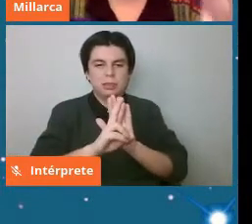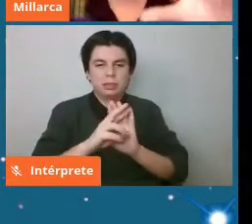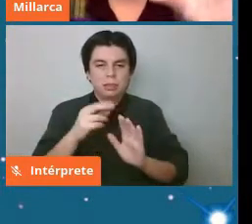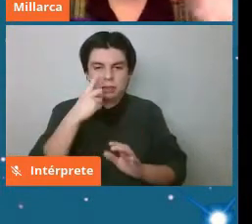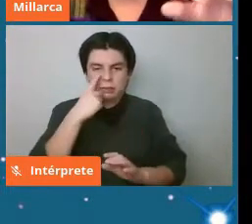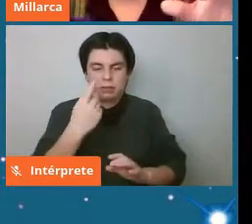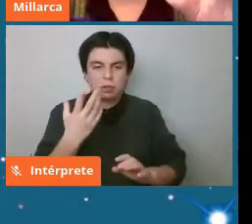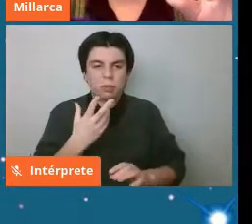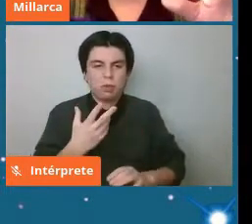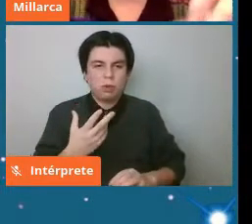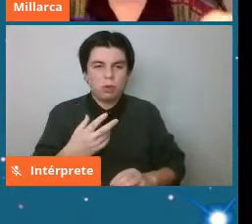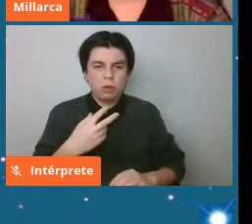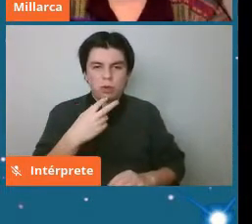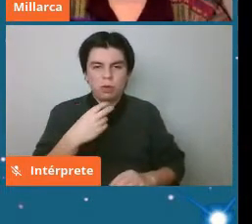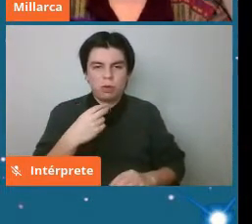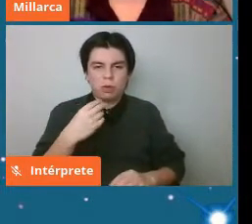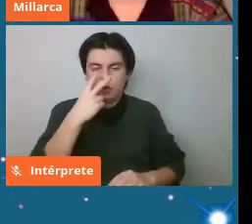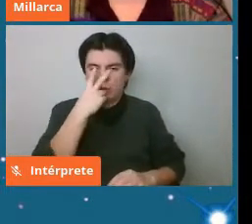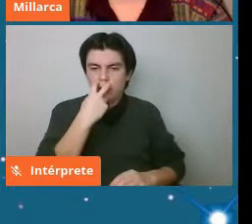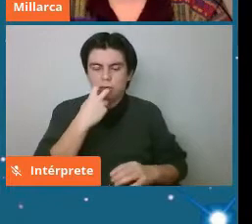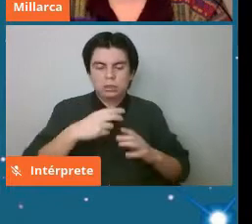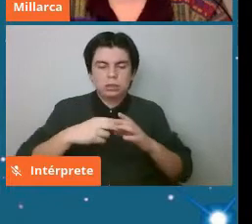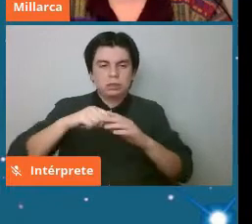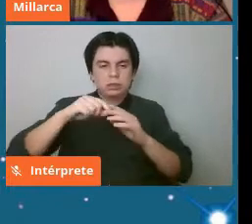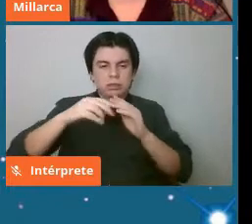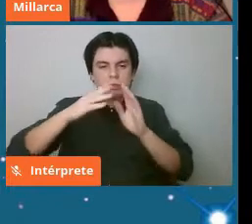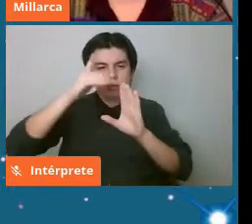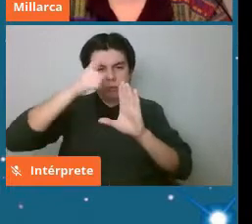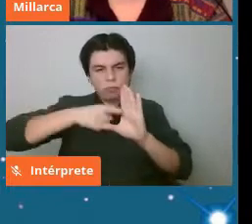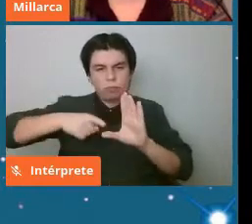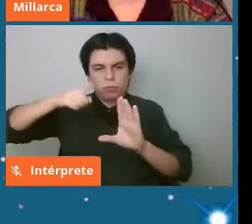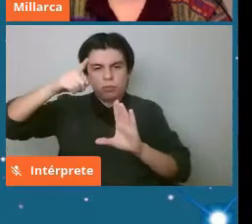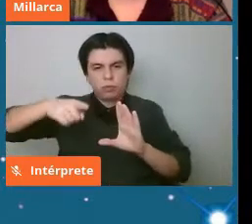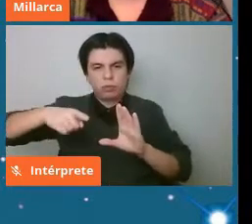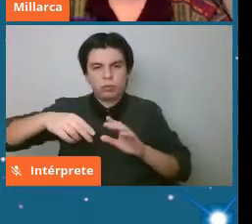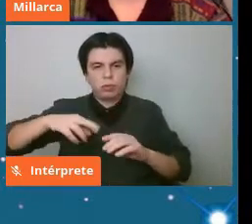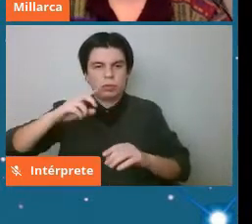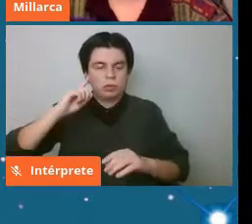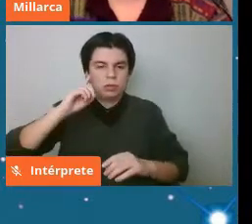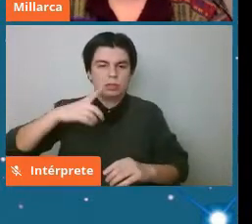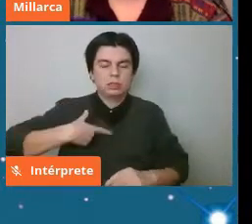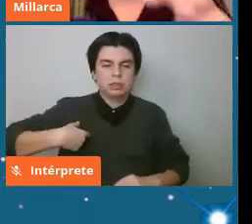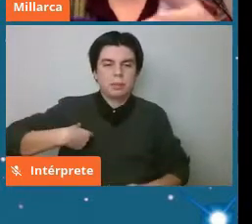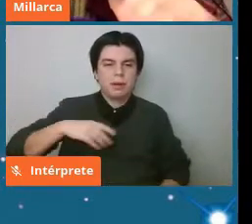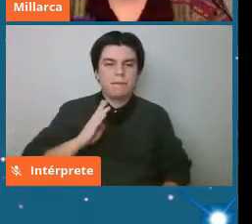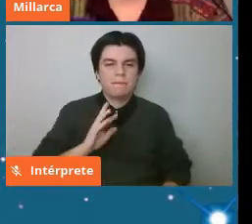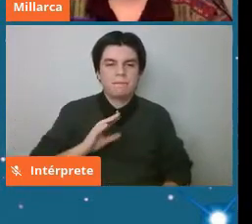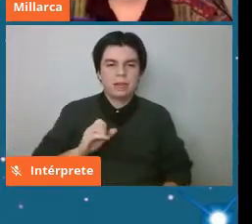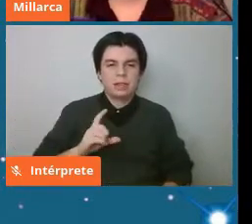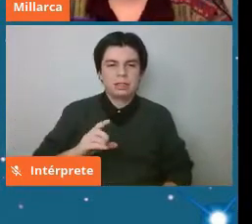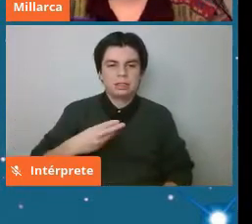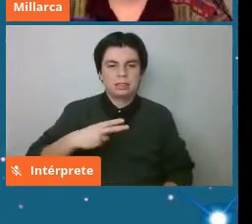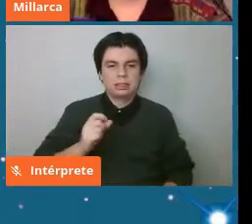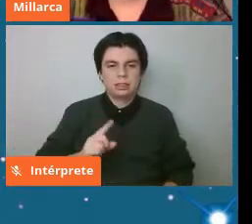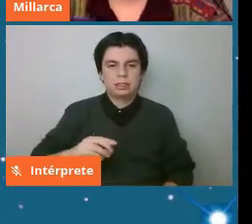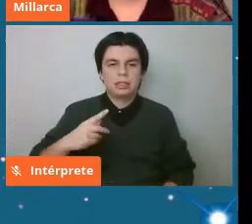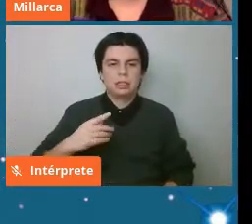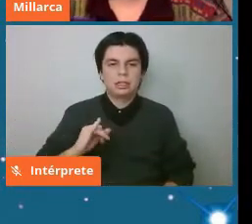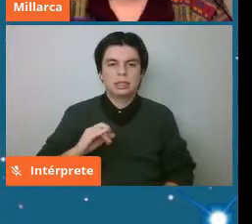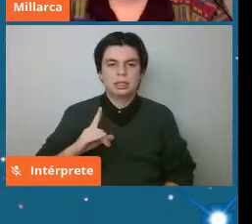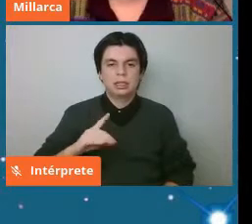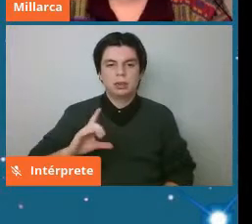que son zonas de resonancia que se le conocen como brechas de Kirkwood y que pueden eventualmente